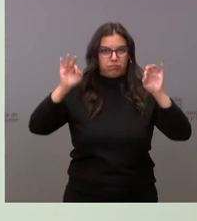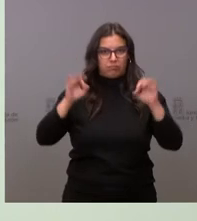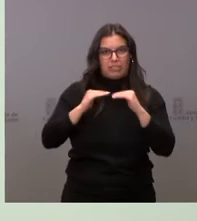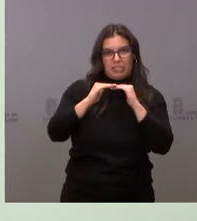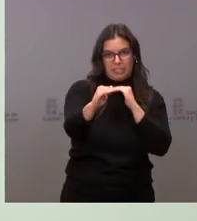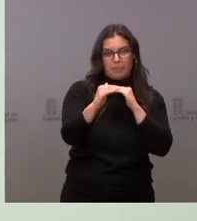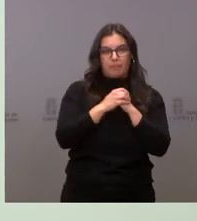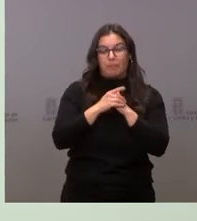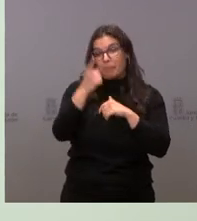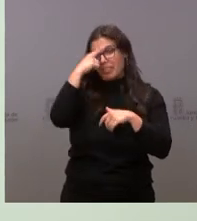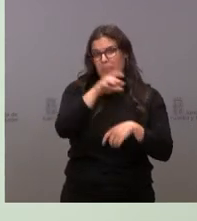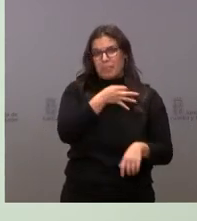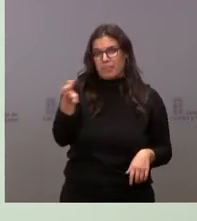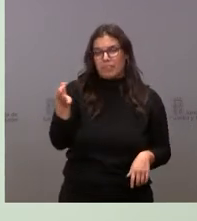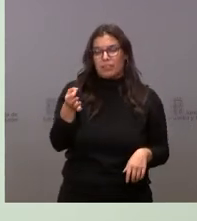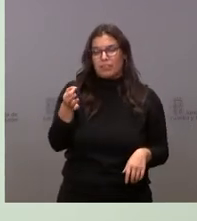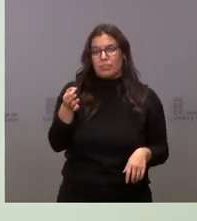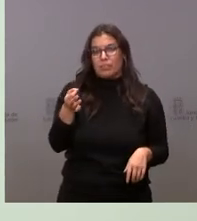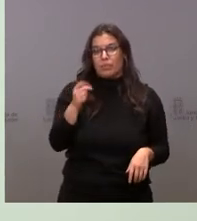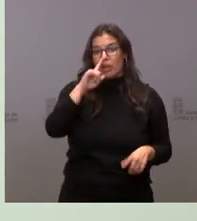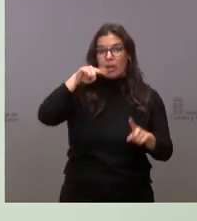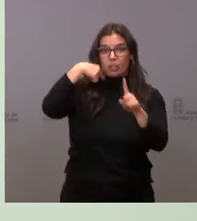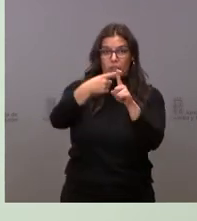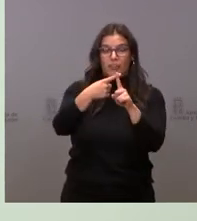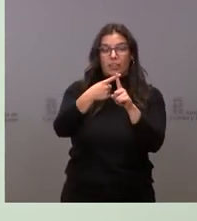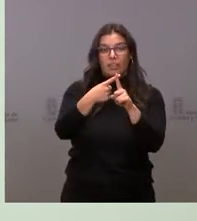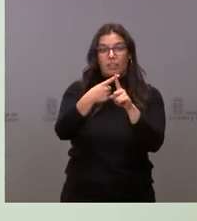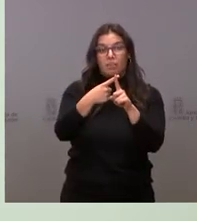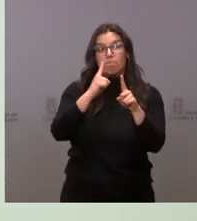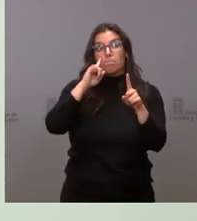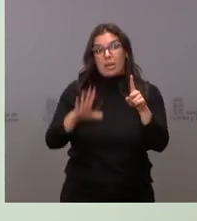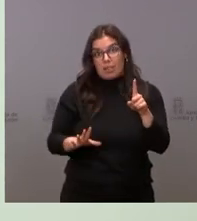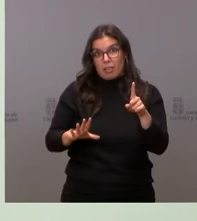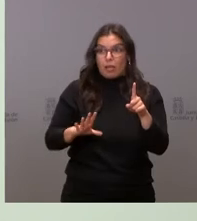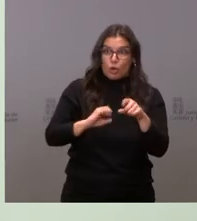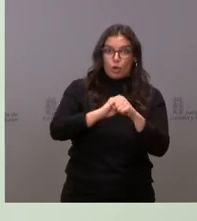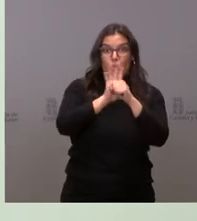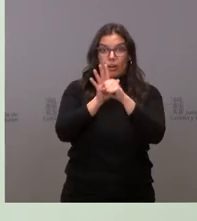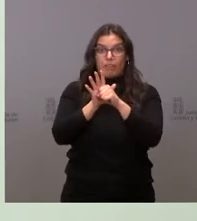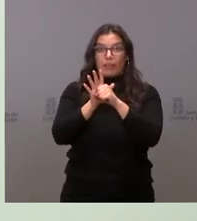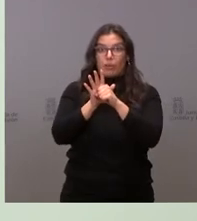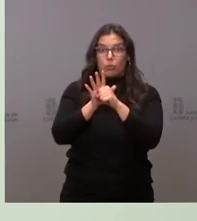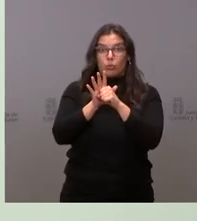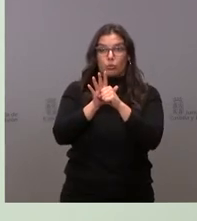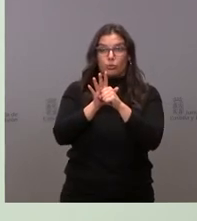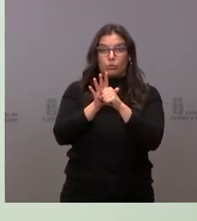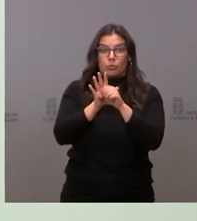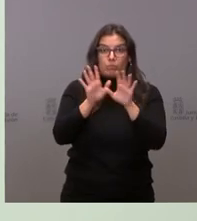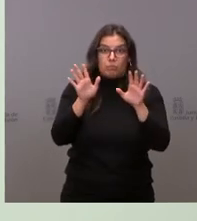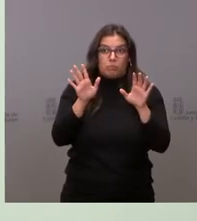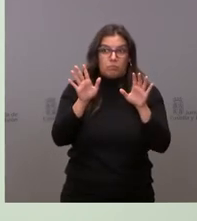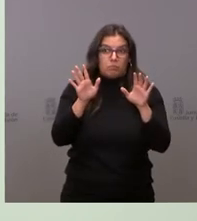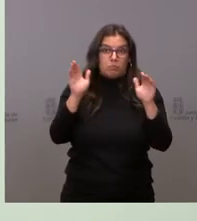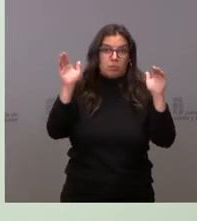Ustedes saben perfectamente que el año que viene pues parece que la pandemia va a tener una orientación más